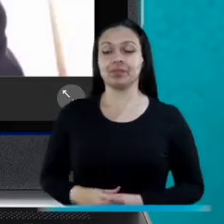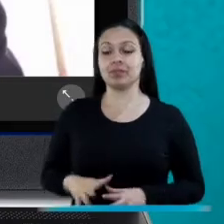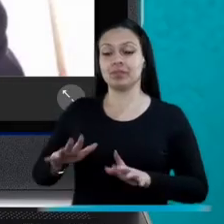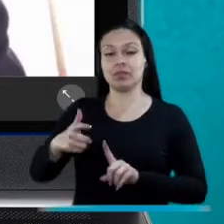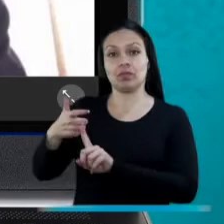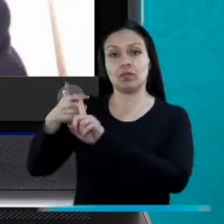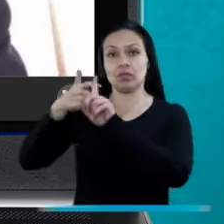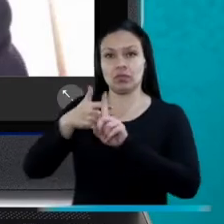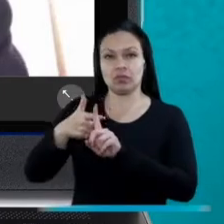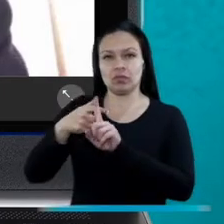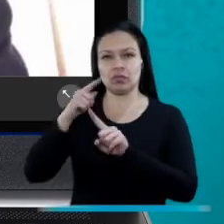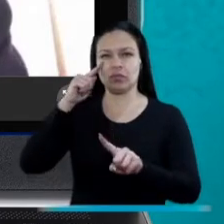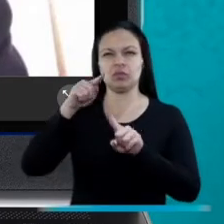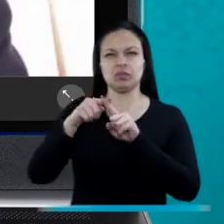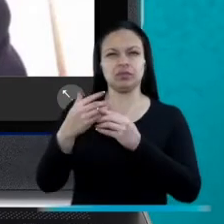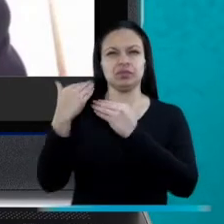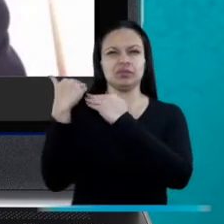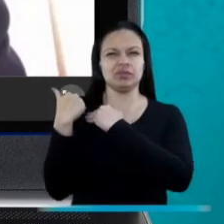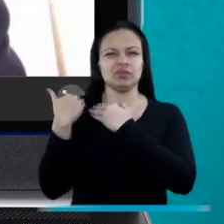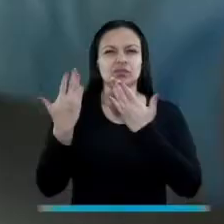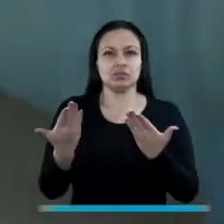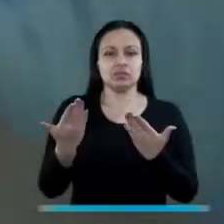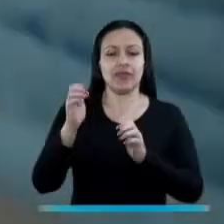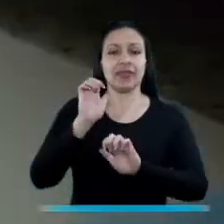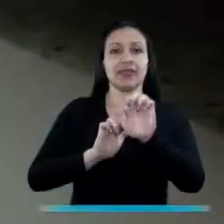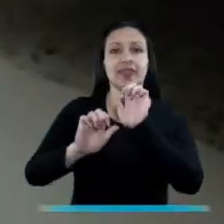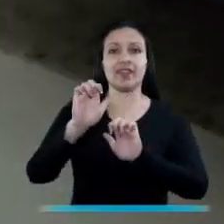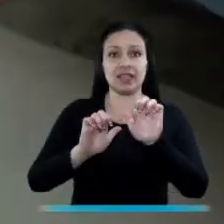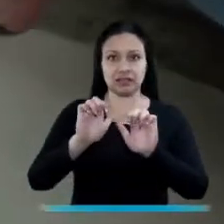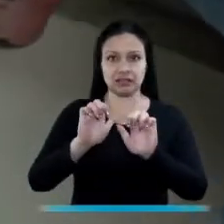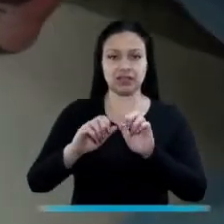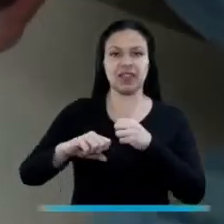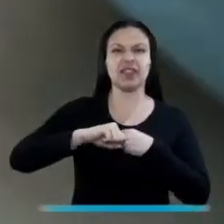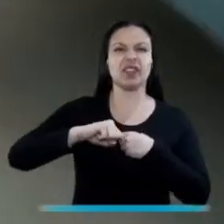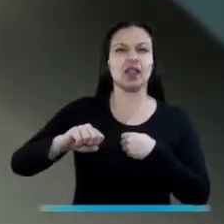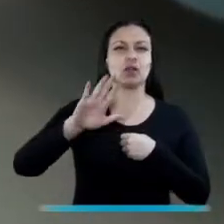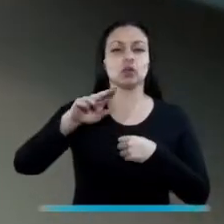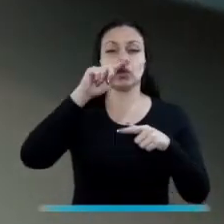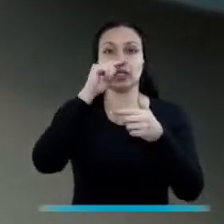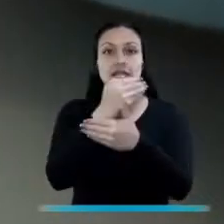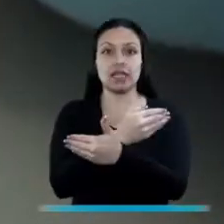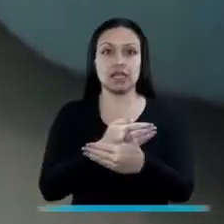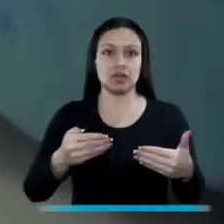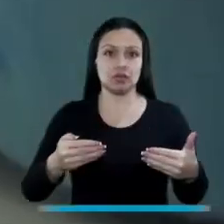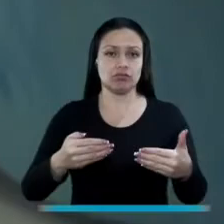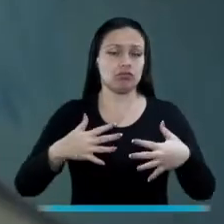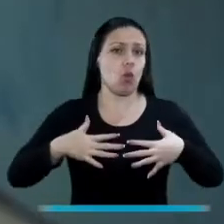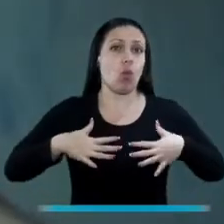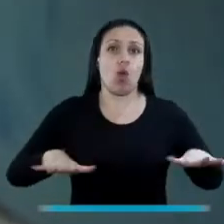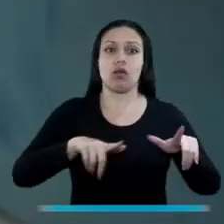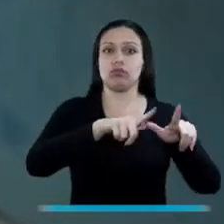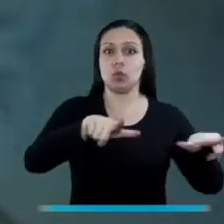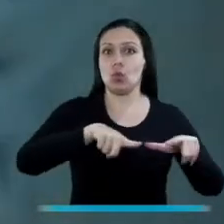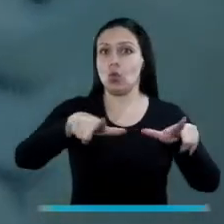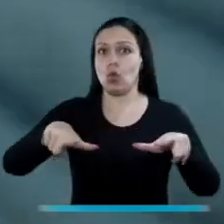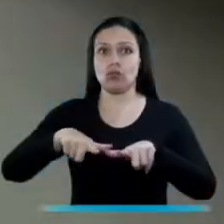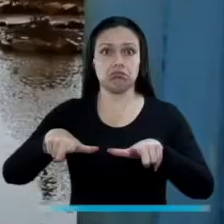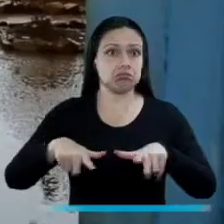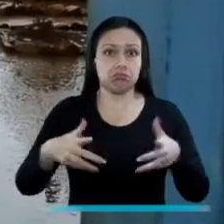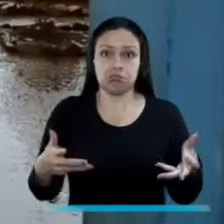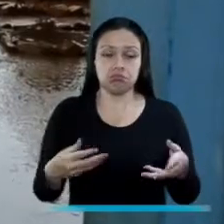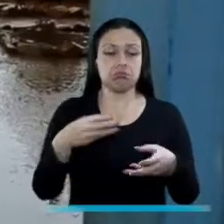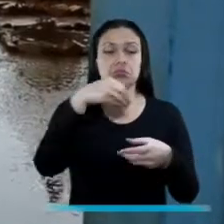La Procuraduría interviene con miras a defender los derechos de los niños en cualquier medio donde se